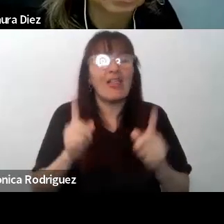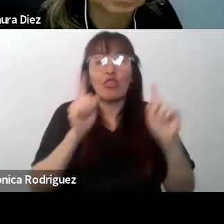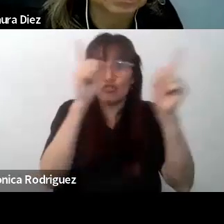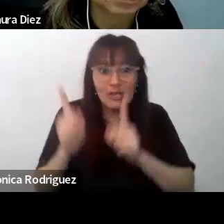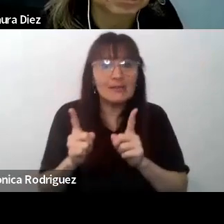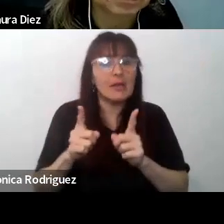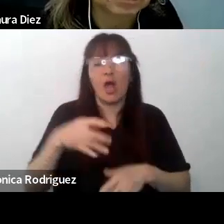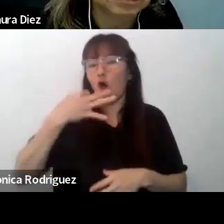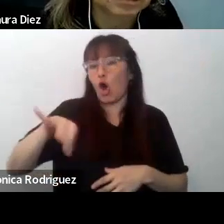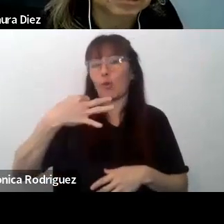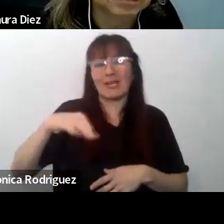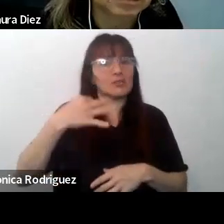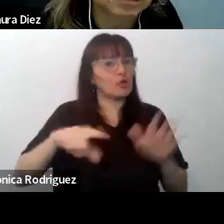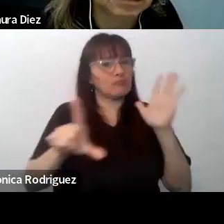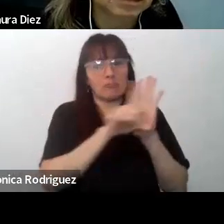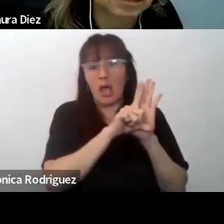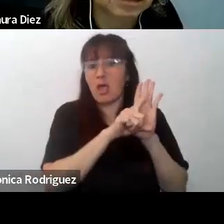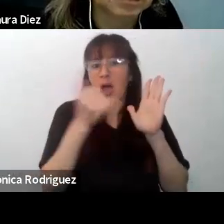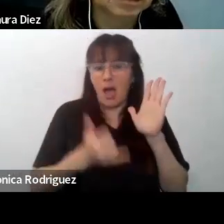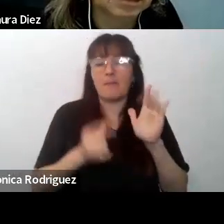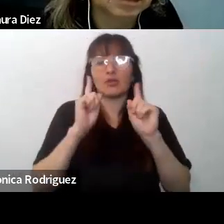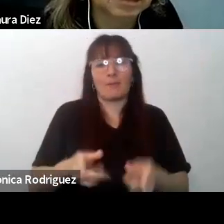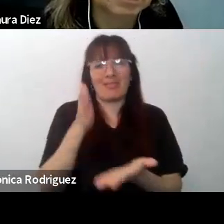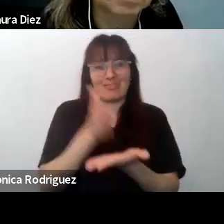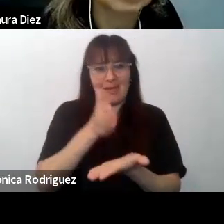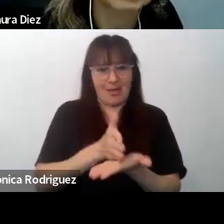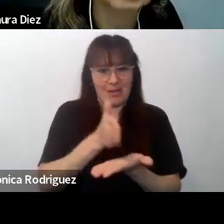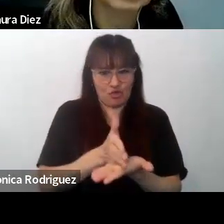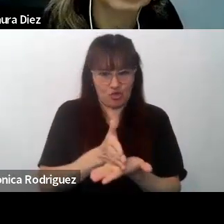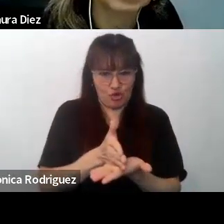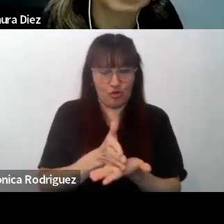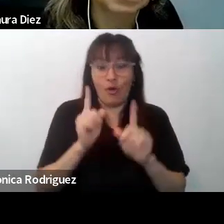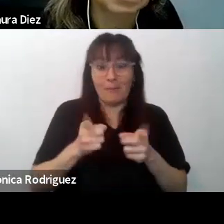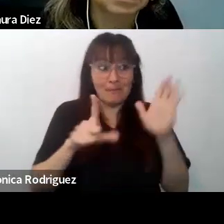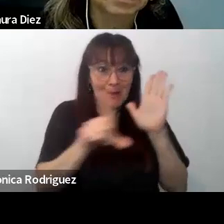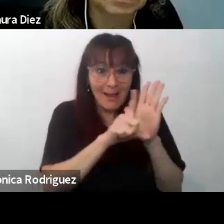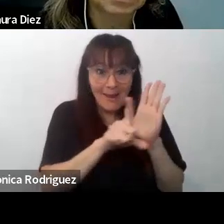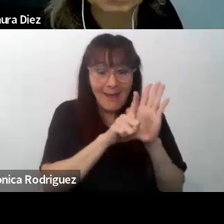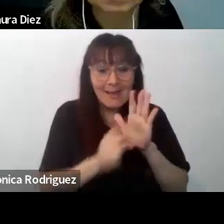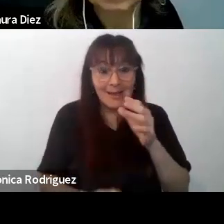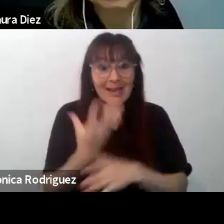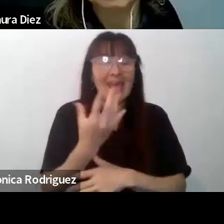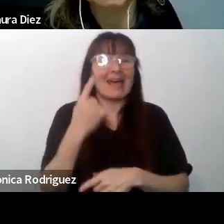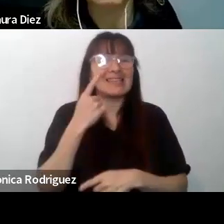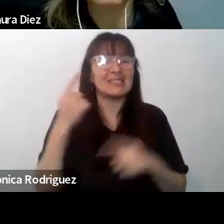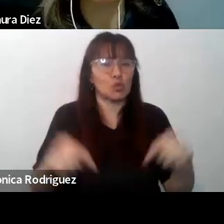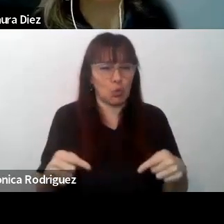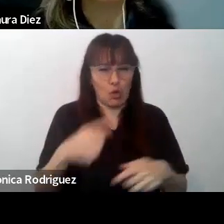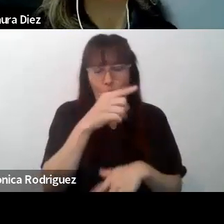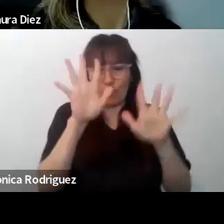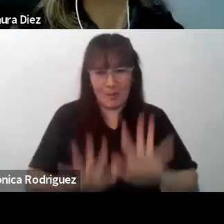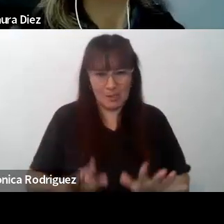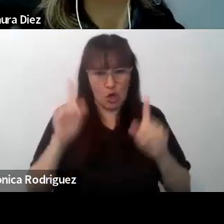obligación por ley y también es un derecho. La misma ley que crea el INFO del Instituto Nacional de Formación Docente